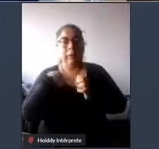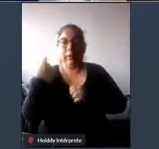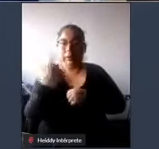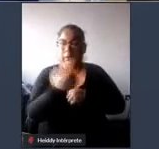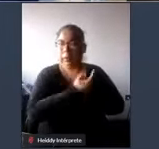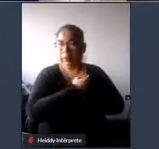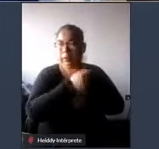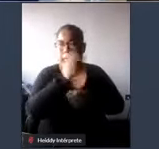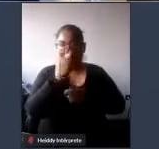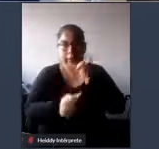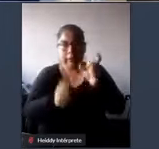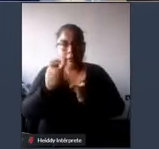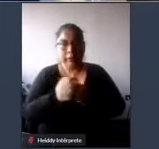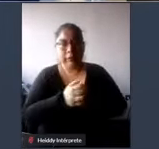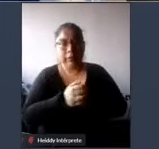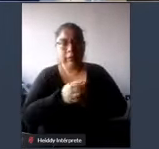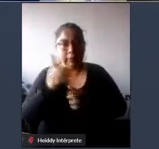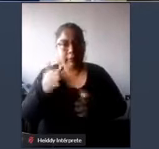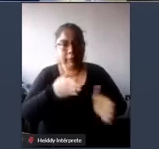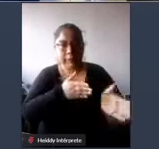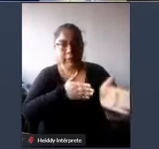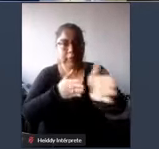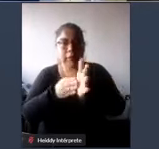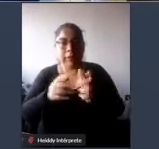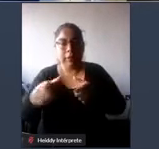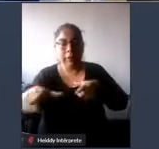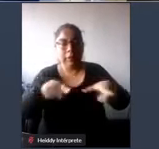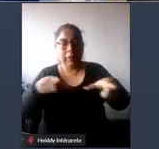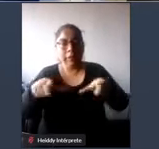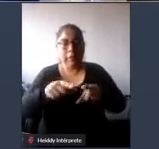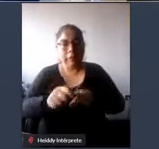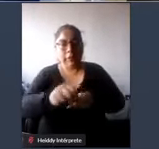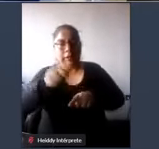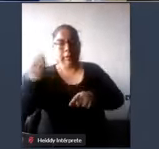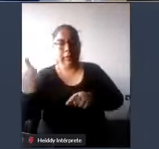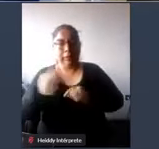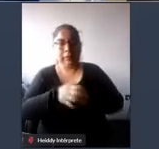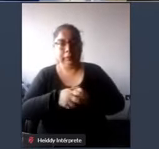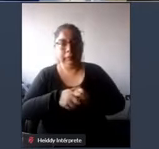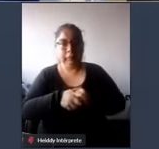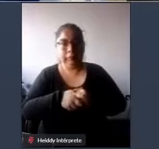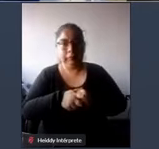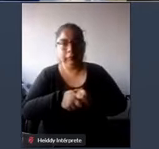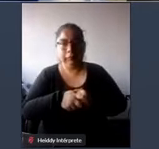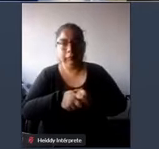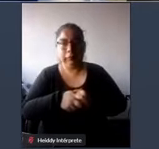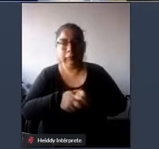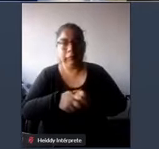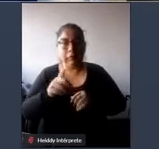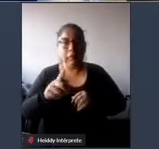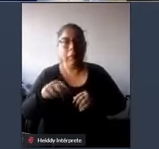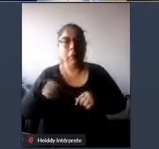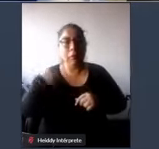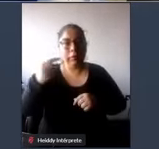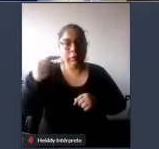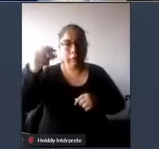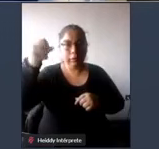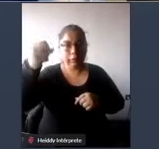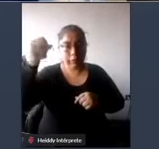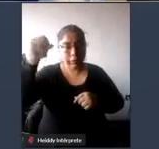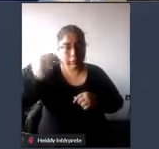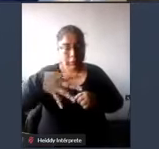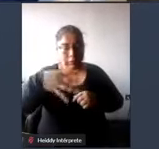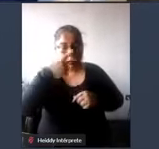personas desplazarse de un espacio a un destino con un uso seguro autónomo y